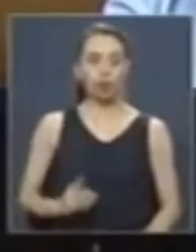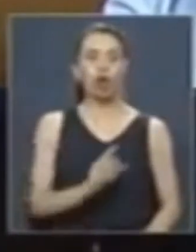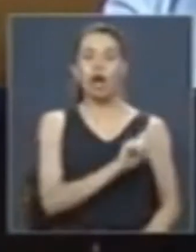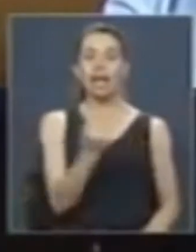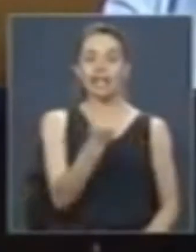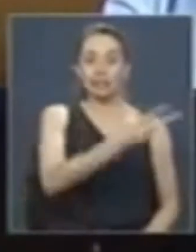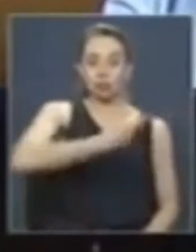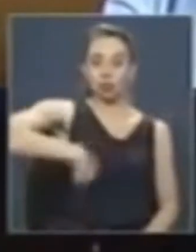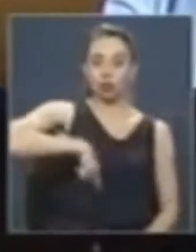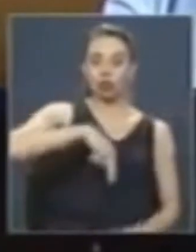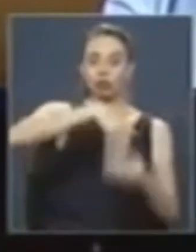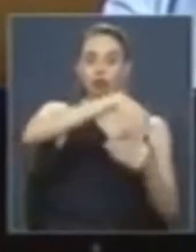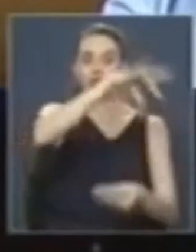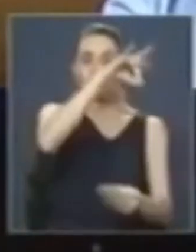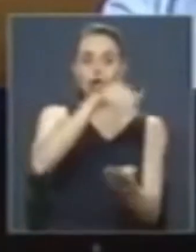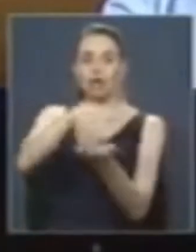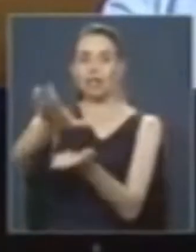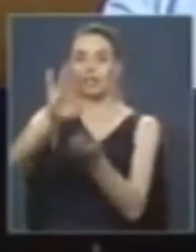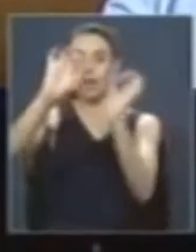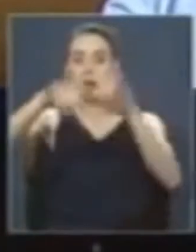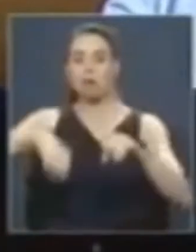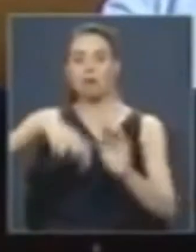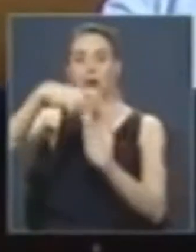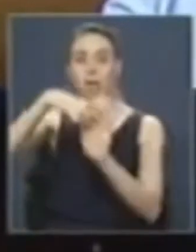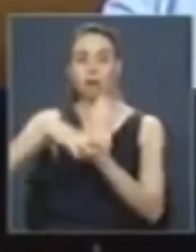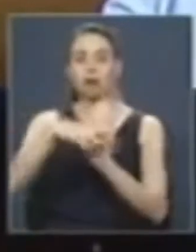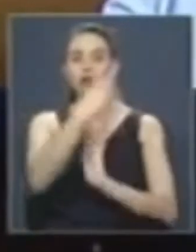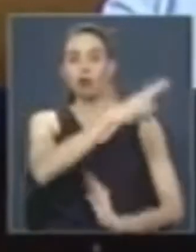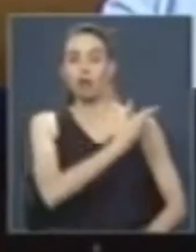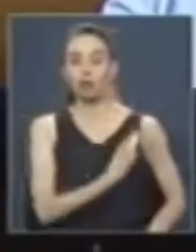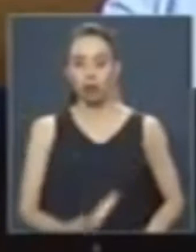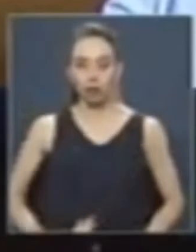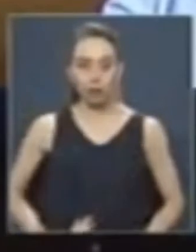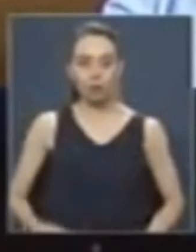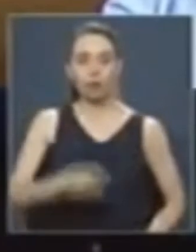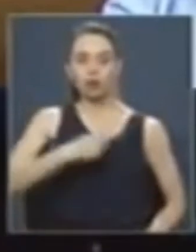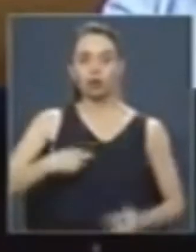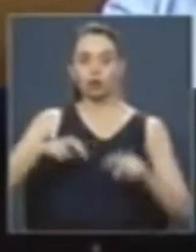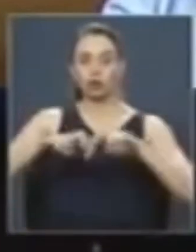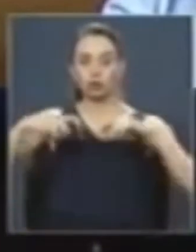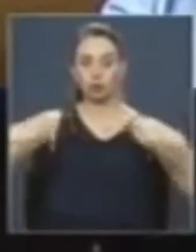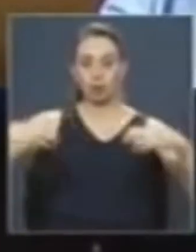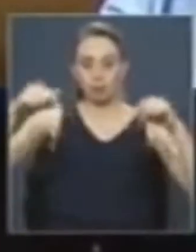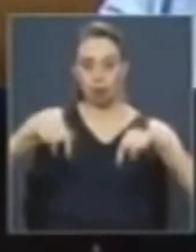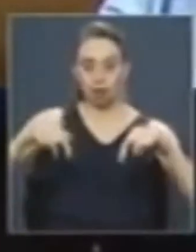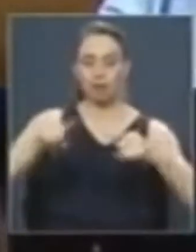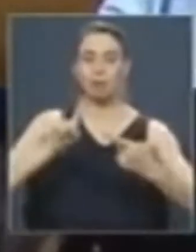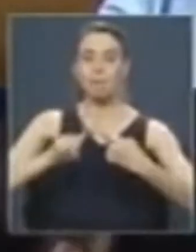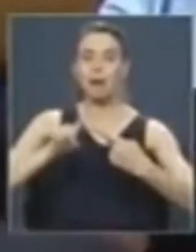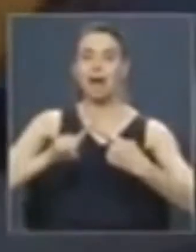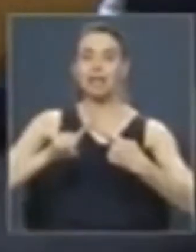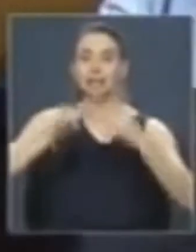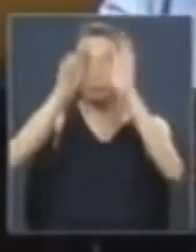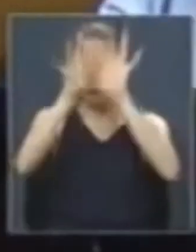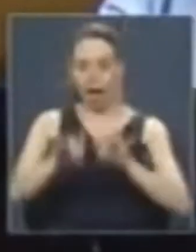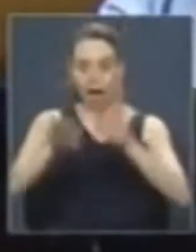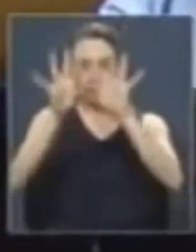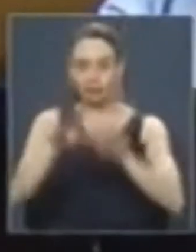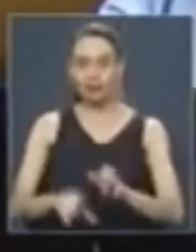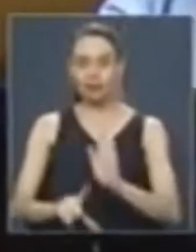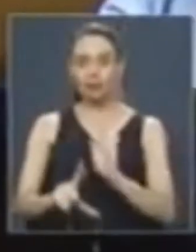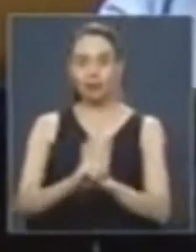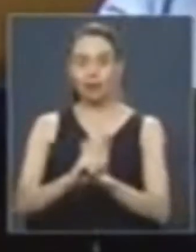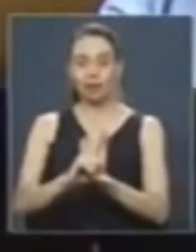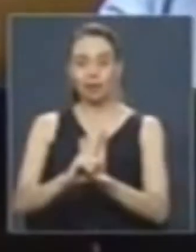nosotros fue elegido para rechazar o aprobar los proyectos del gobierno. Estamos aquí para participar en la elaboración de las leyes,